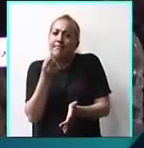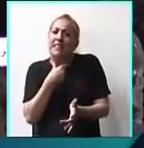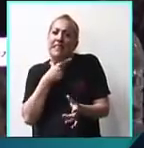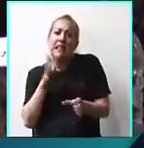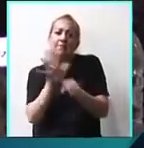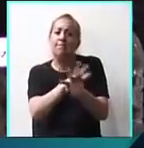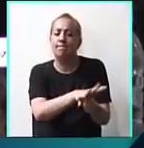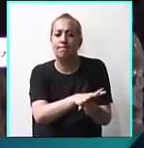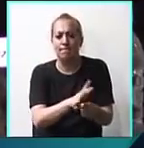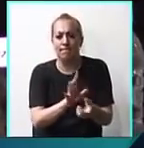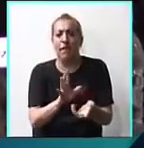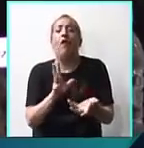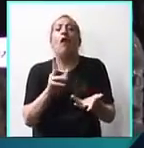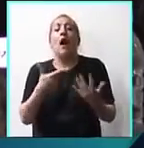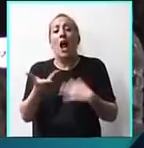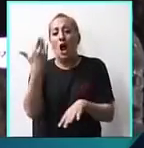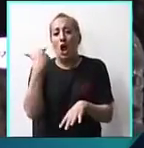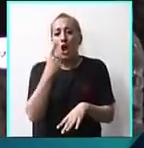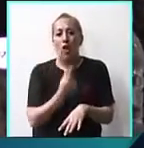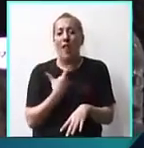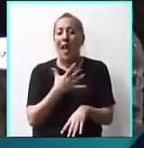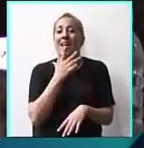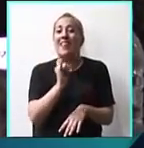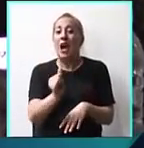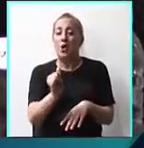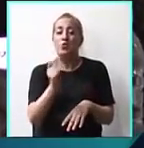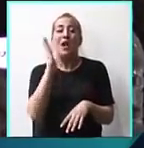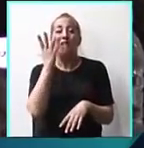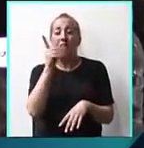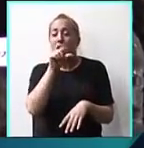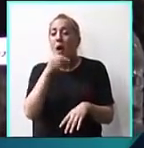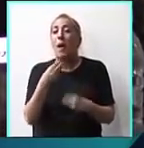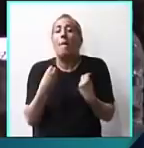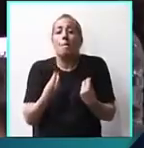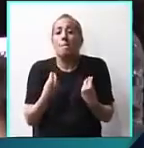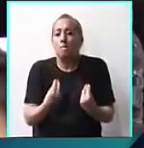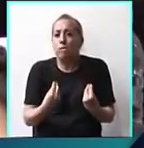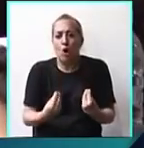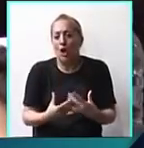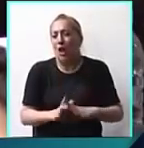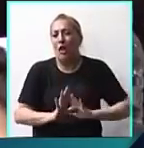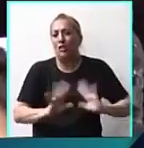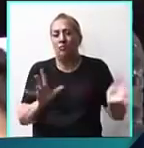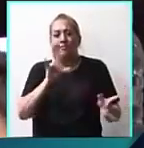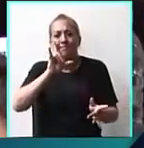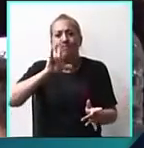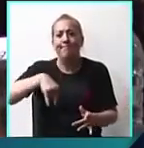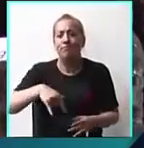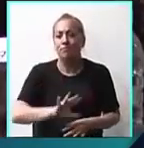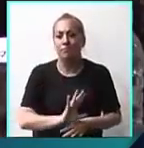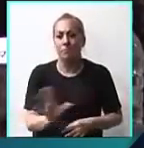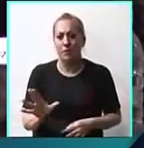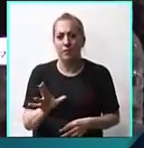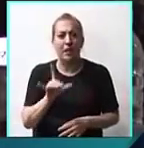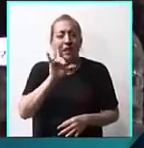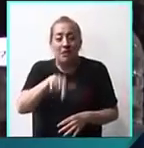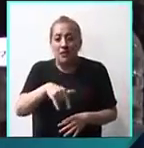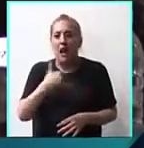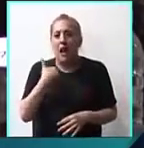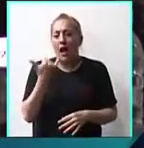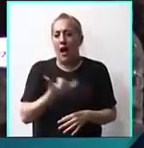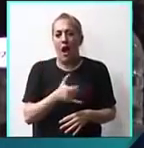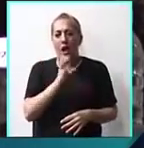haciendo. El otro día denuncié en las redes sociales un ejemplo porque ya de tan ridículo da risa.